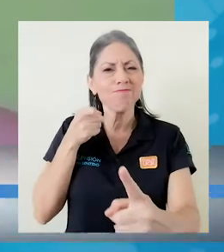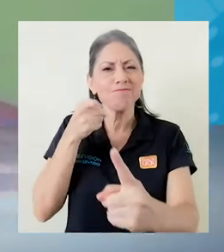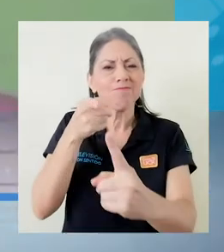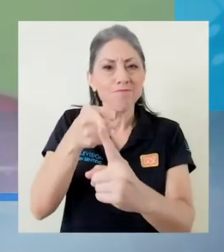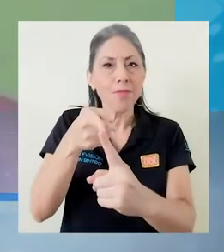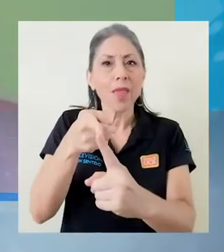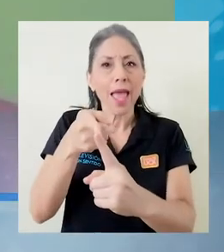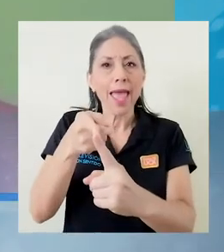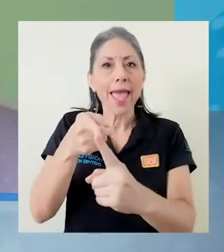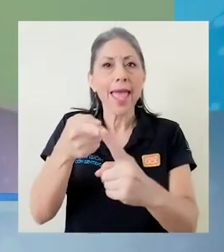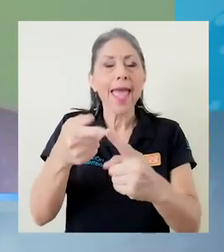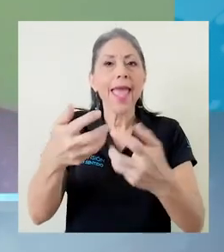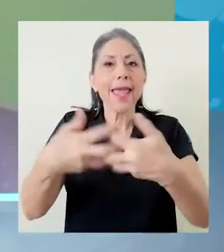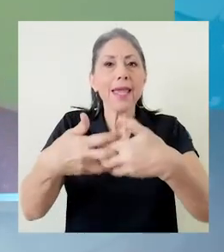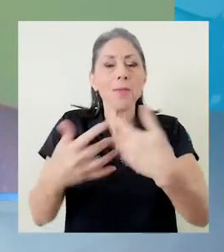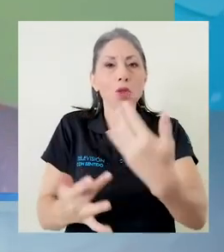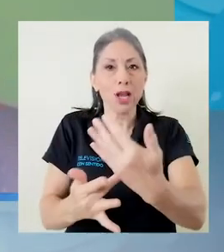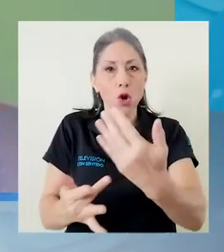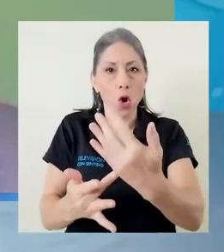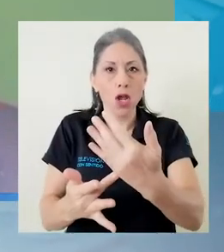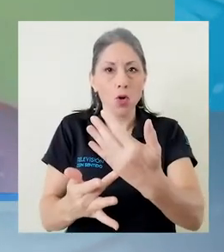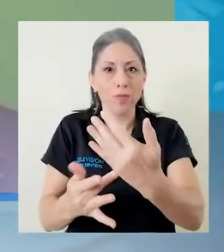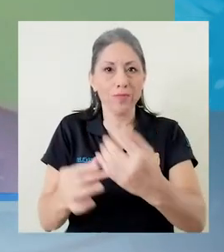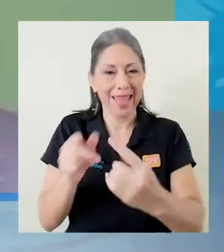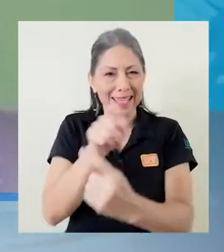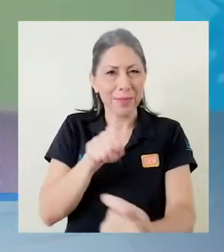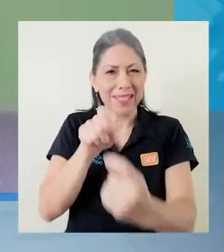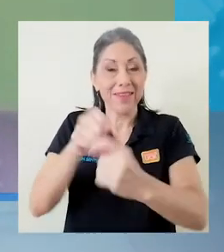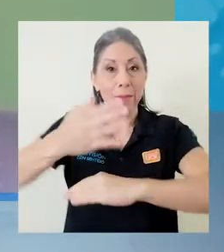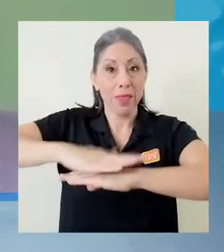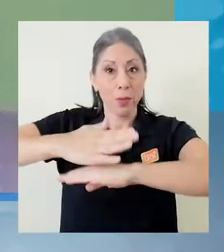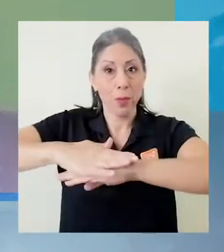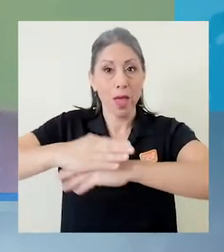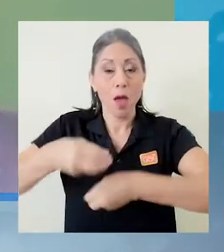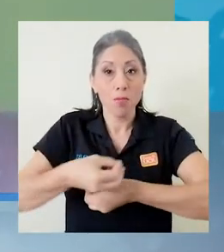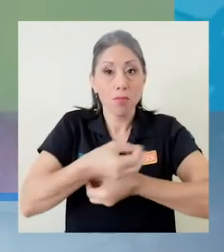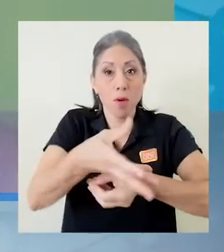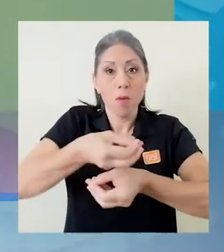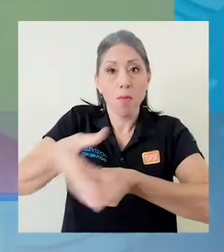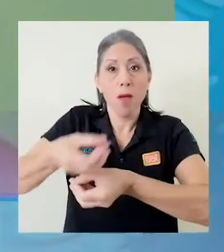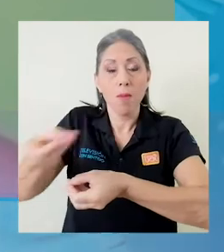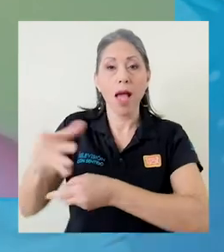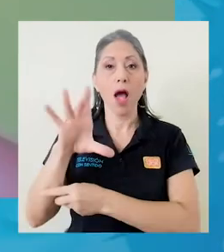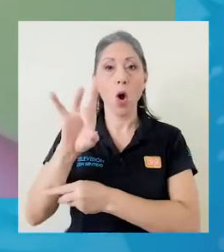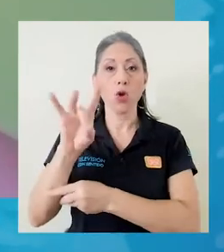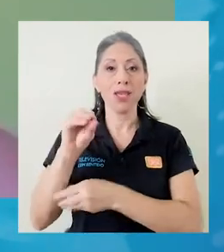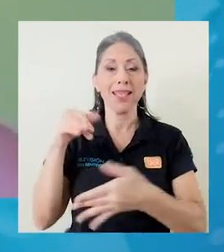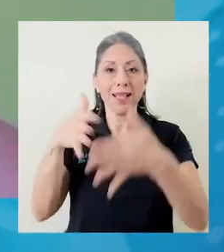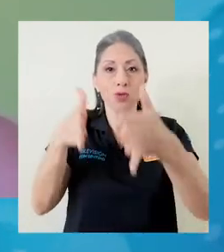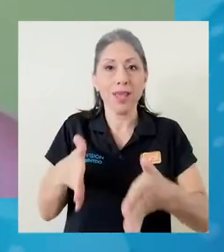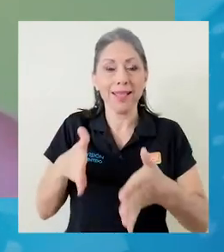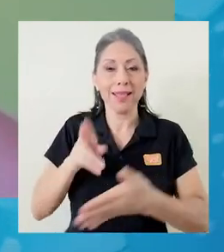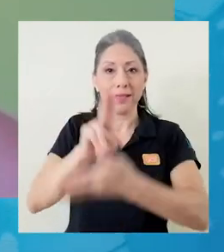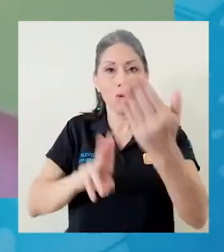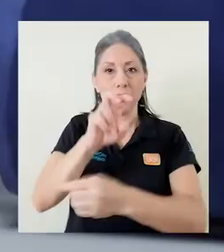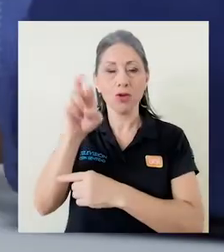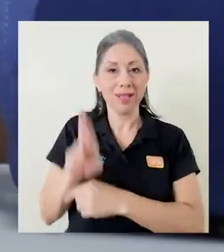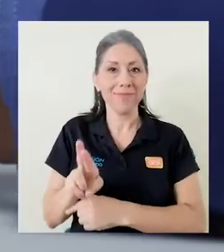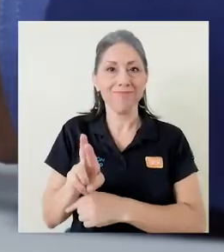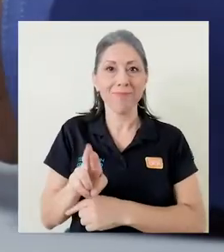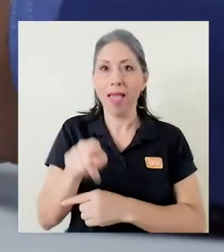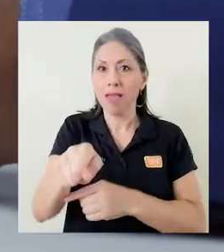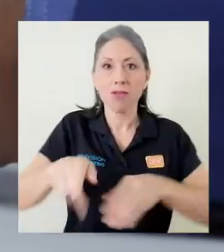específicamente computadoras portátiles, a 80 estudiantes de la Universidad de Costa Rica que no cuenten con el equipo adecuado